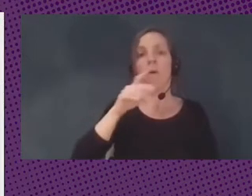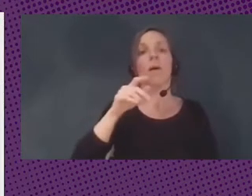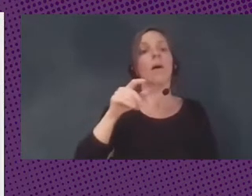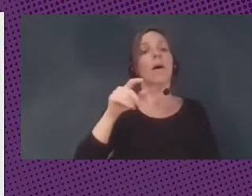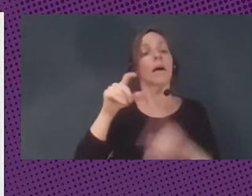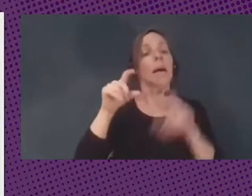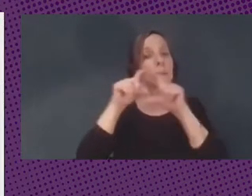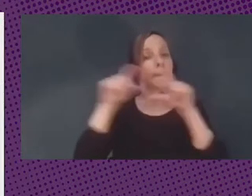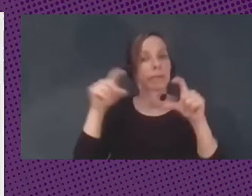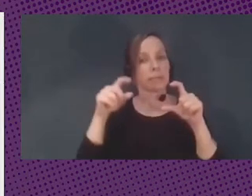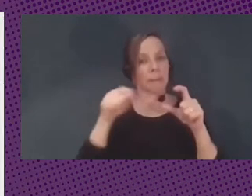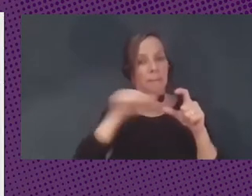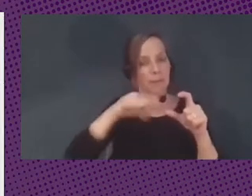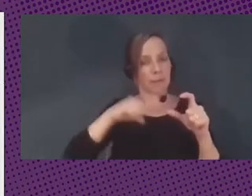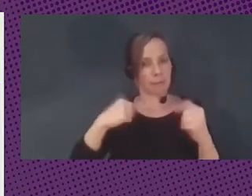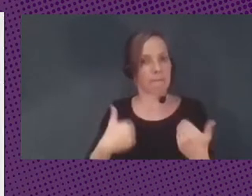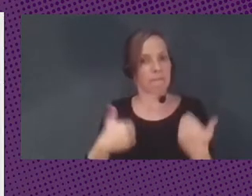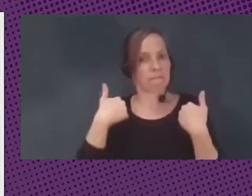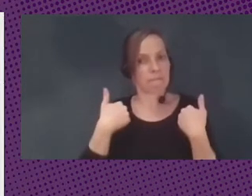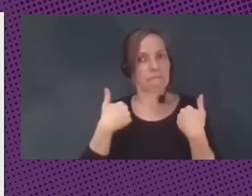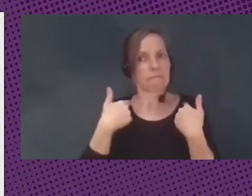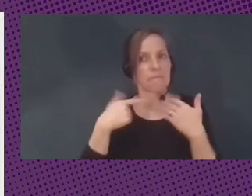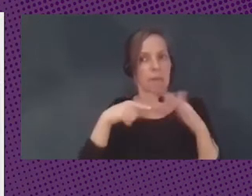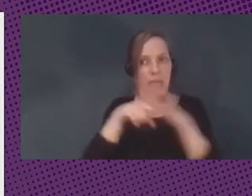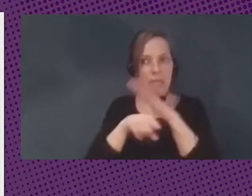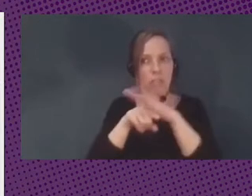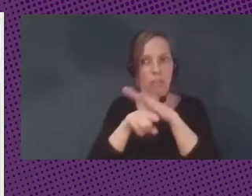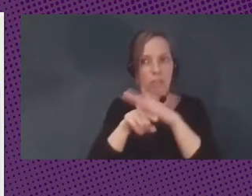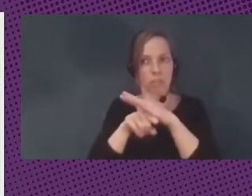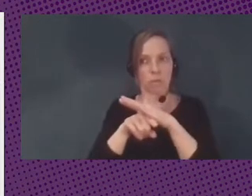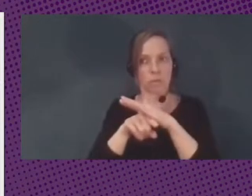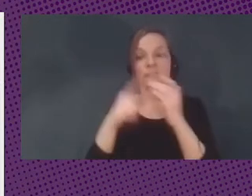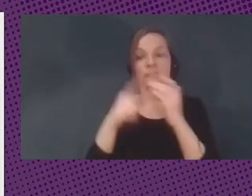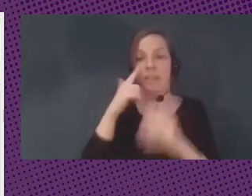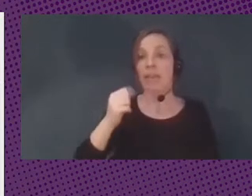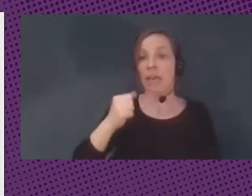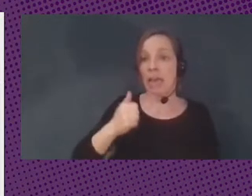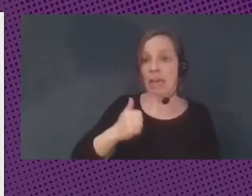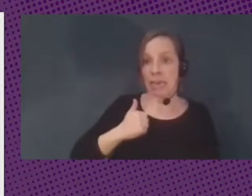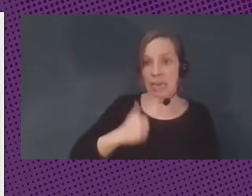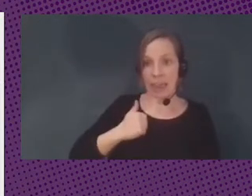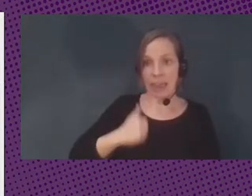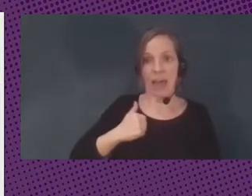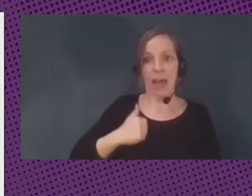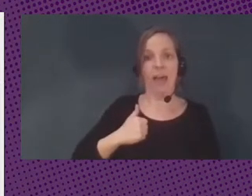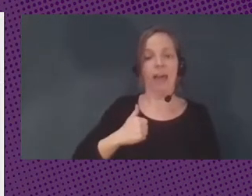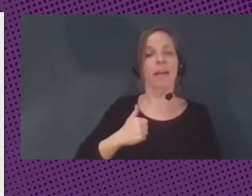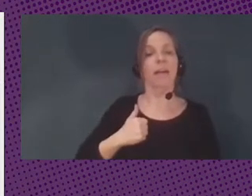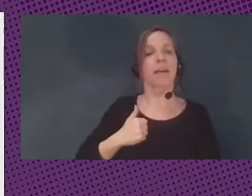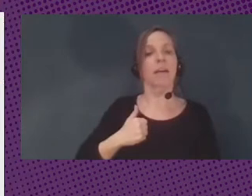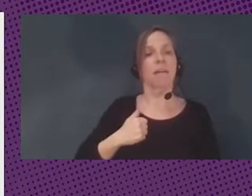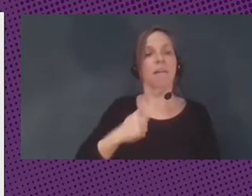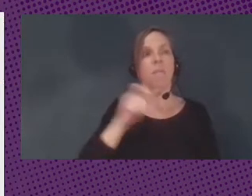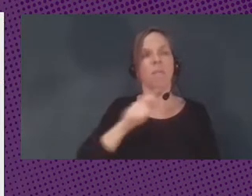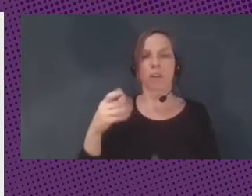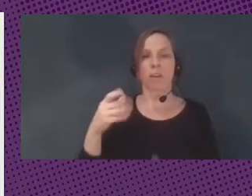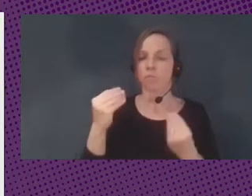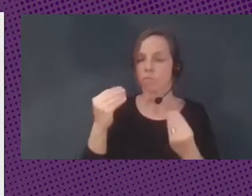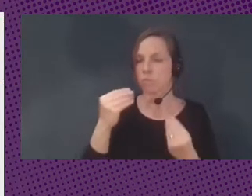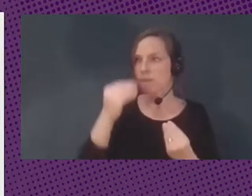y de hecho en los en Canadá muchos ciudadanos se preocuparon porque